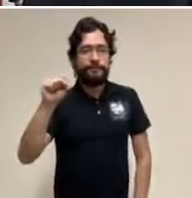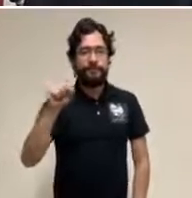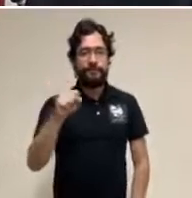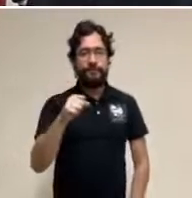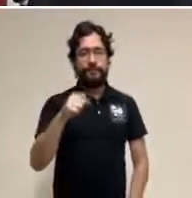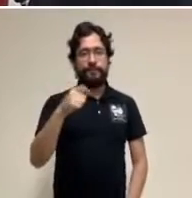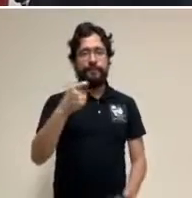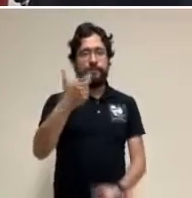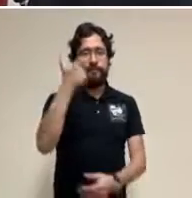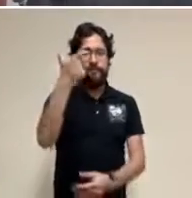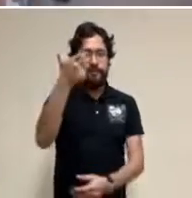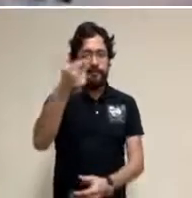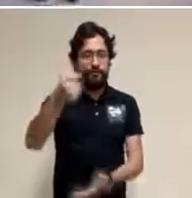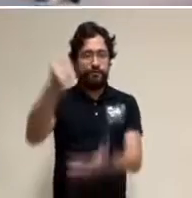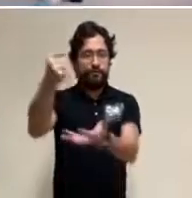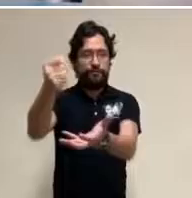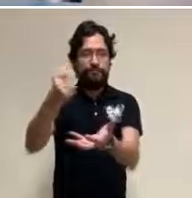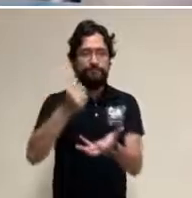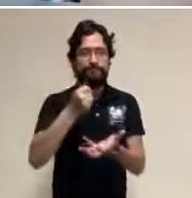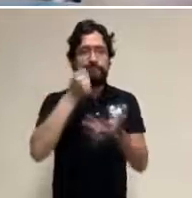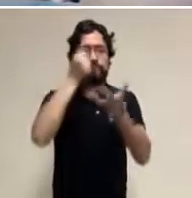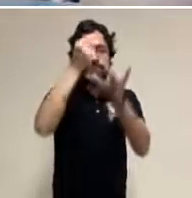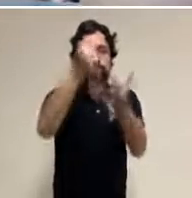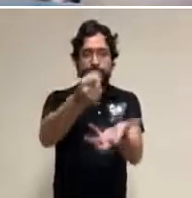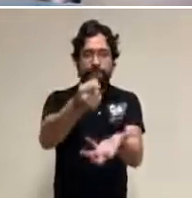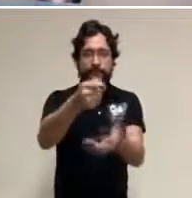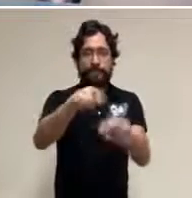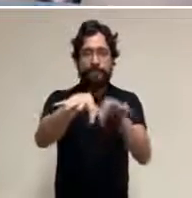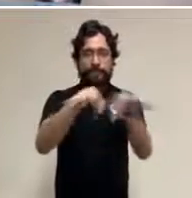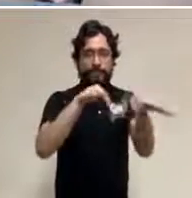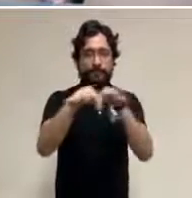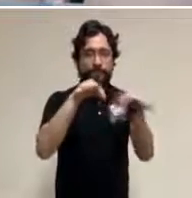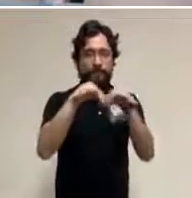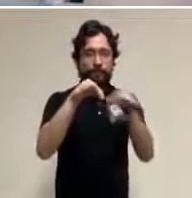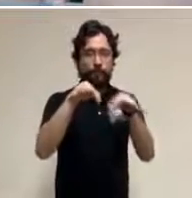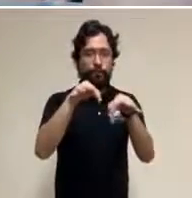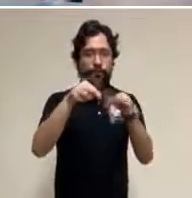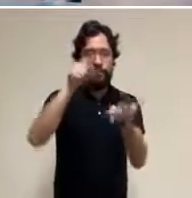devolver automáticamente lo que hayan cotizado por concepto de vivienda.